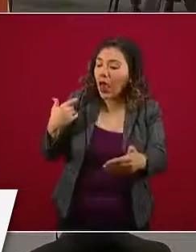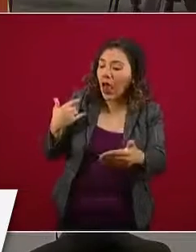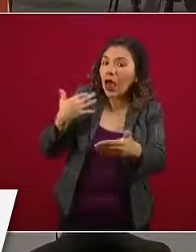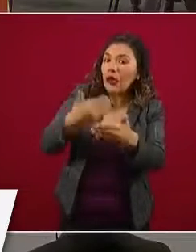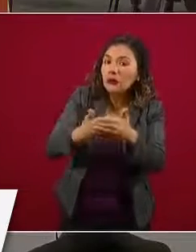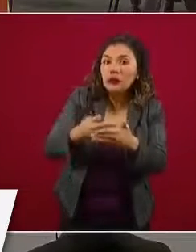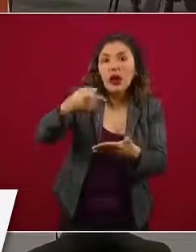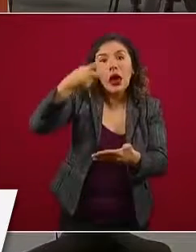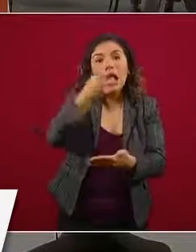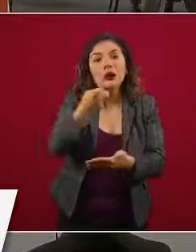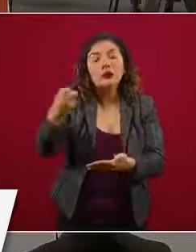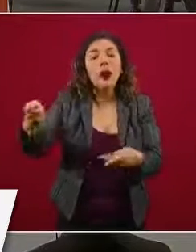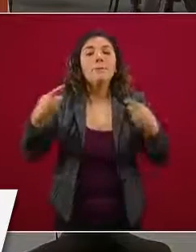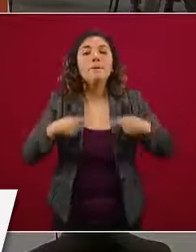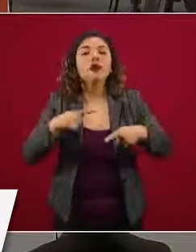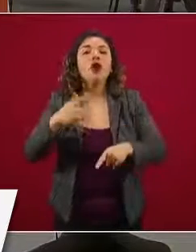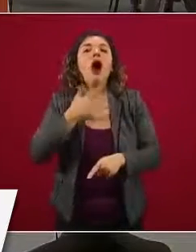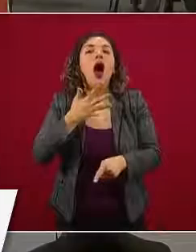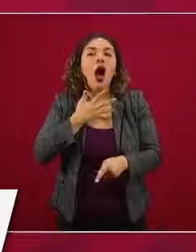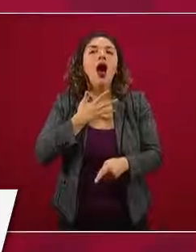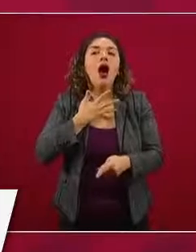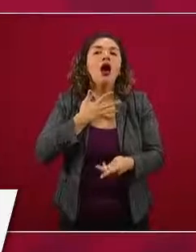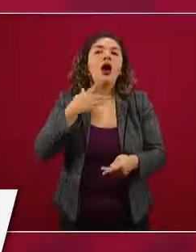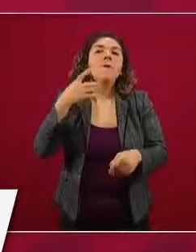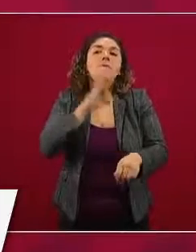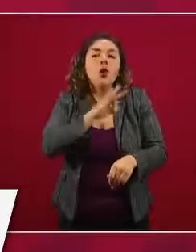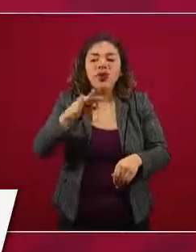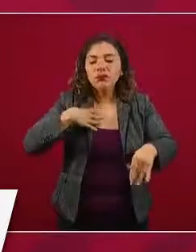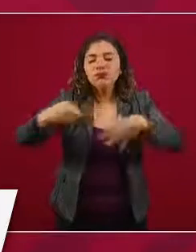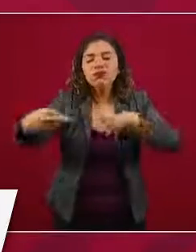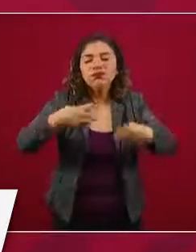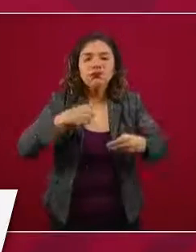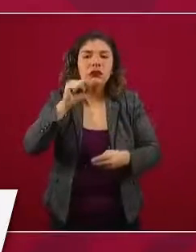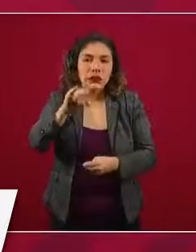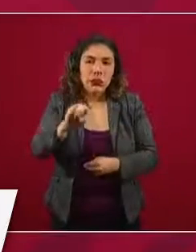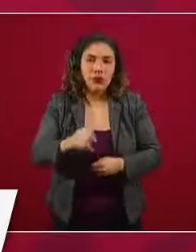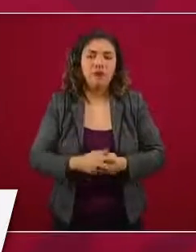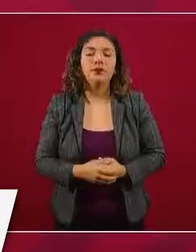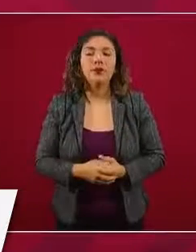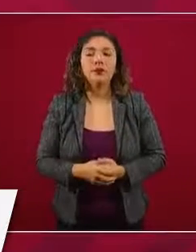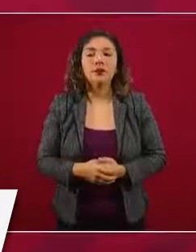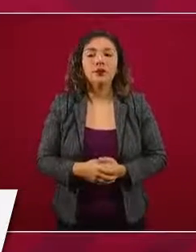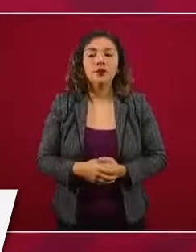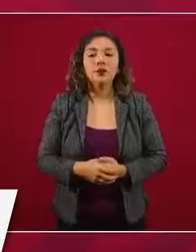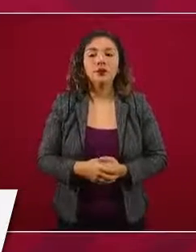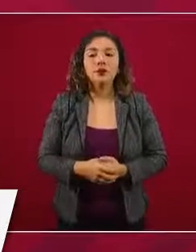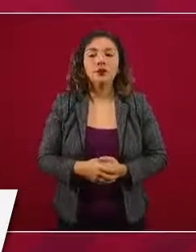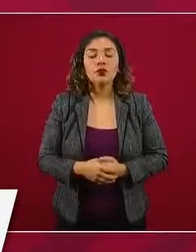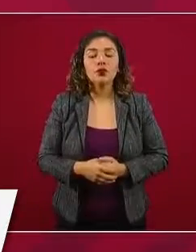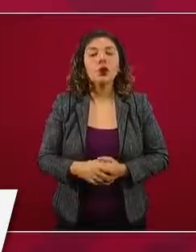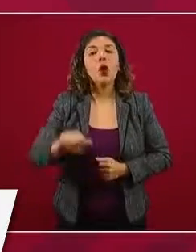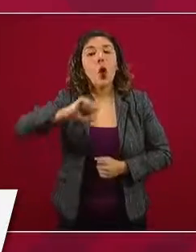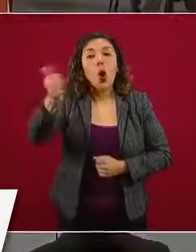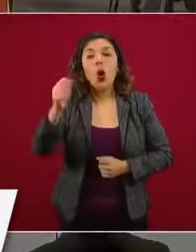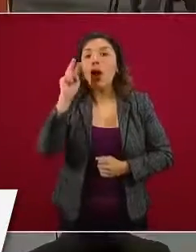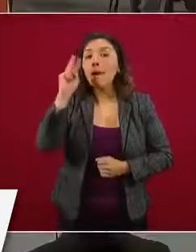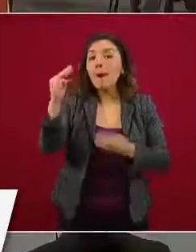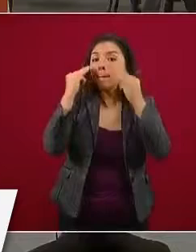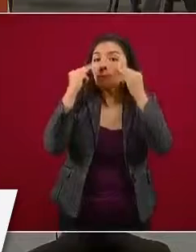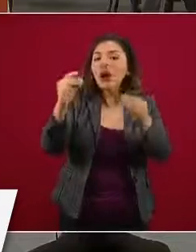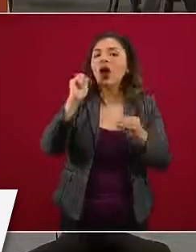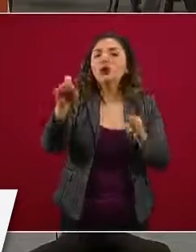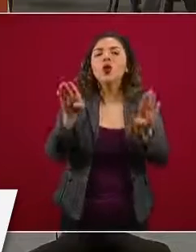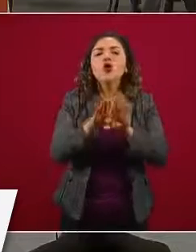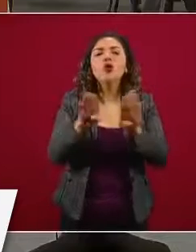las personas permanecen contagiantes. Las siguientes dos diapositivas lo que nos muestran es cómo se ha ido